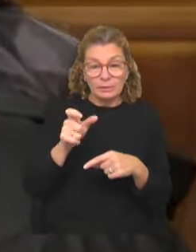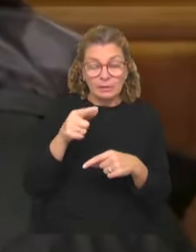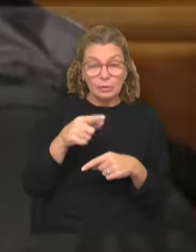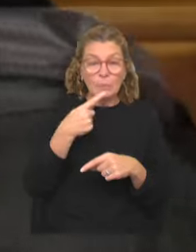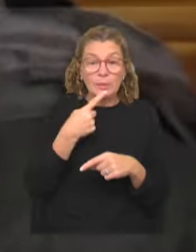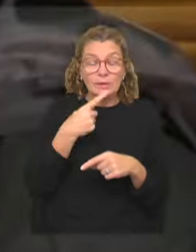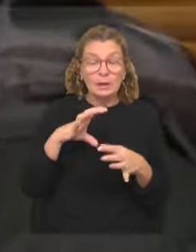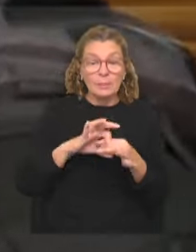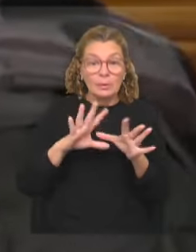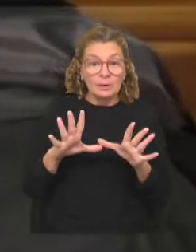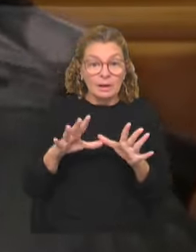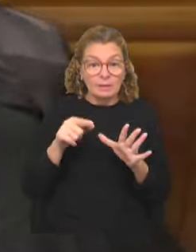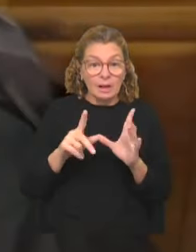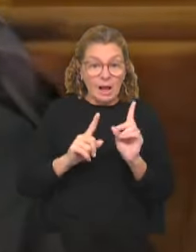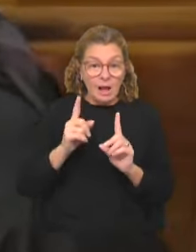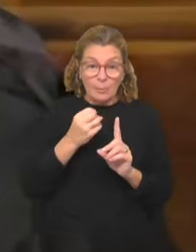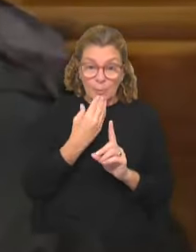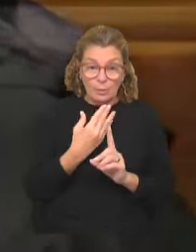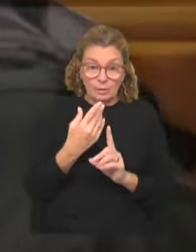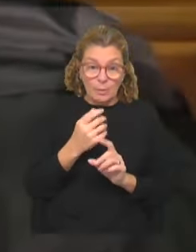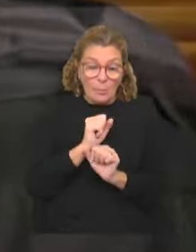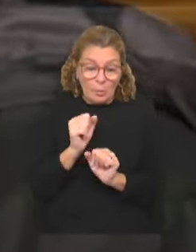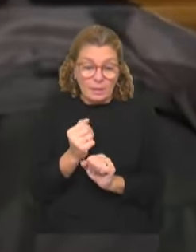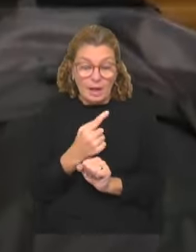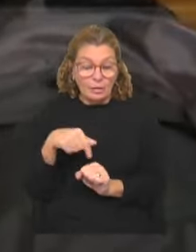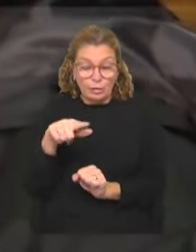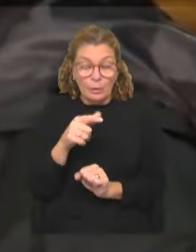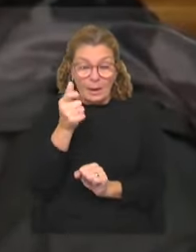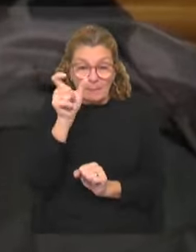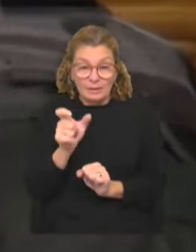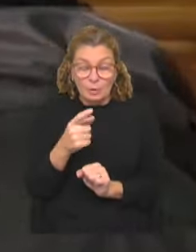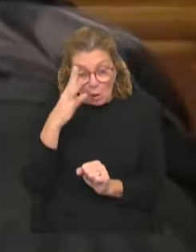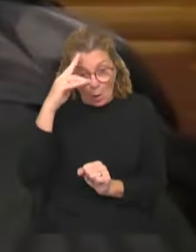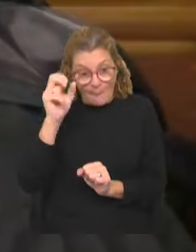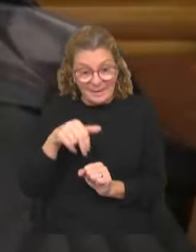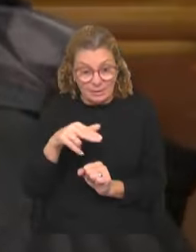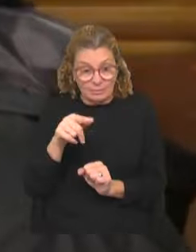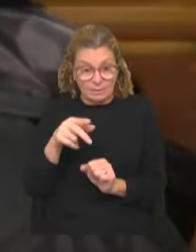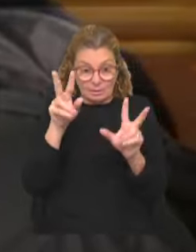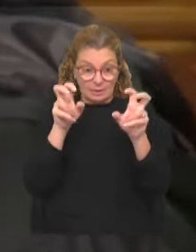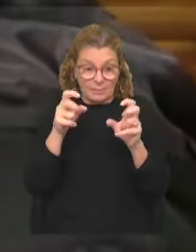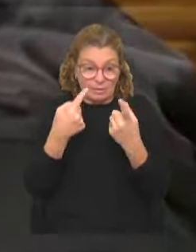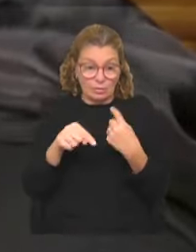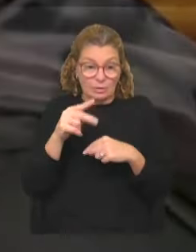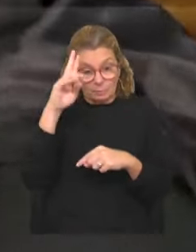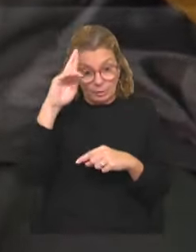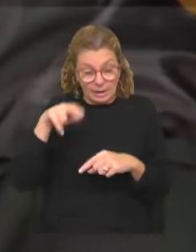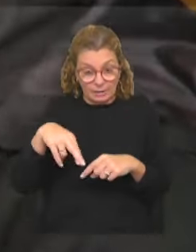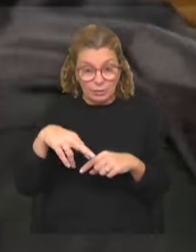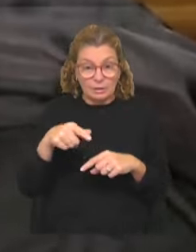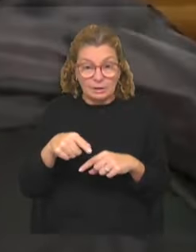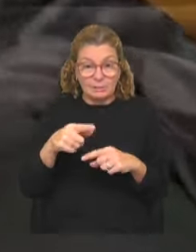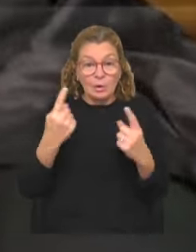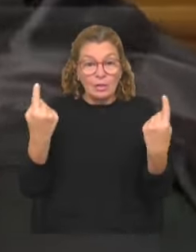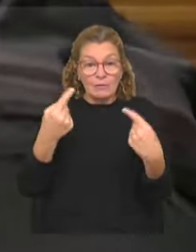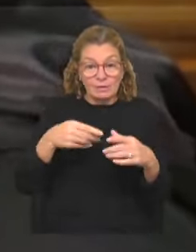política. La democracia directa es un instrumento fabuloso, le permite a la ciudadanía opinar directamente sobre los temas. Por esa misma razón, nosotros en